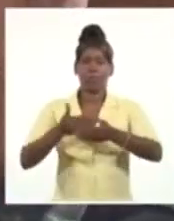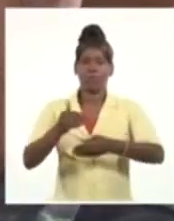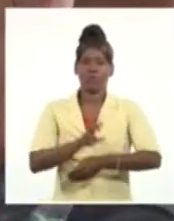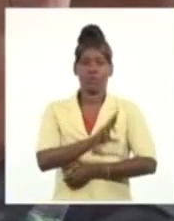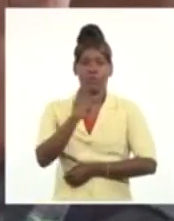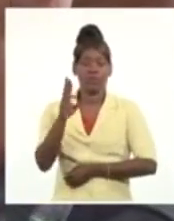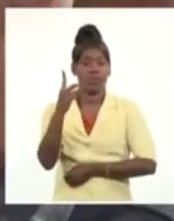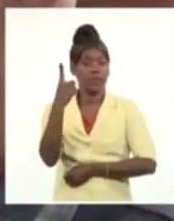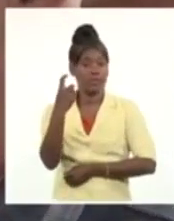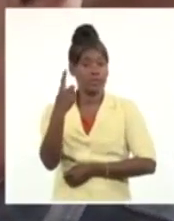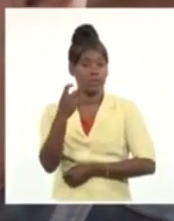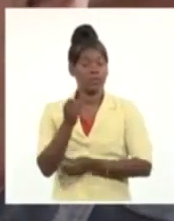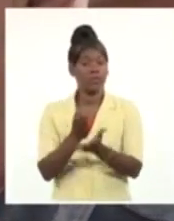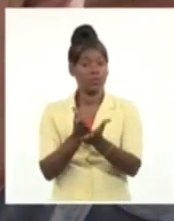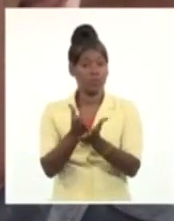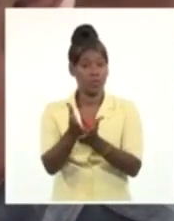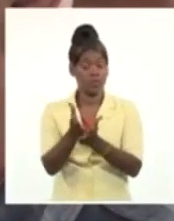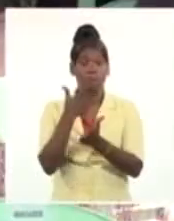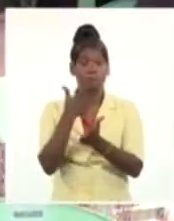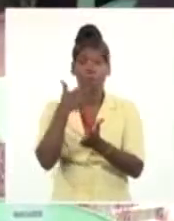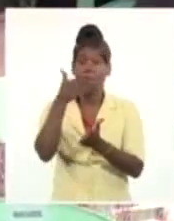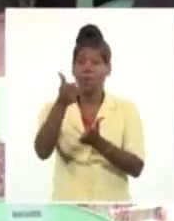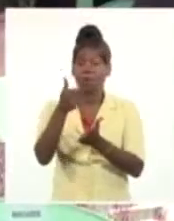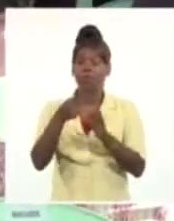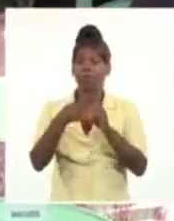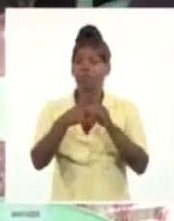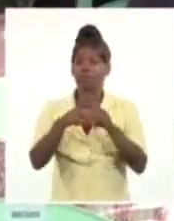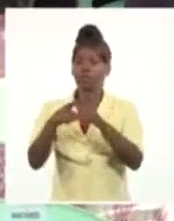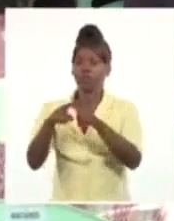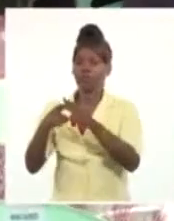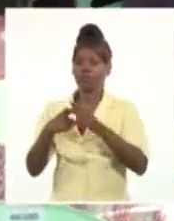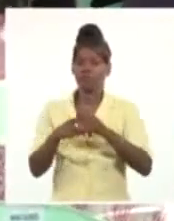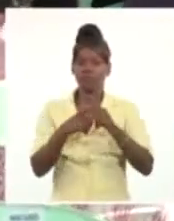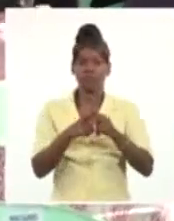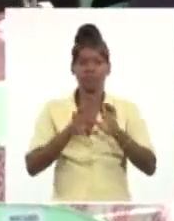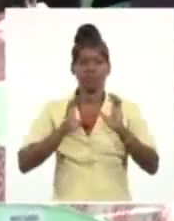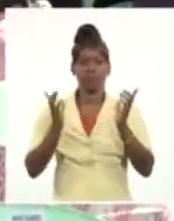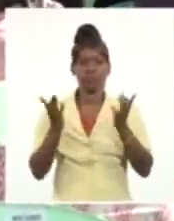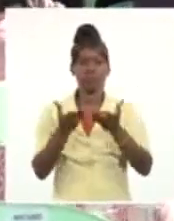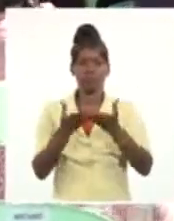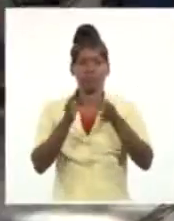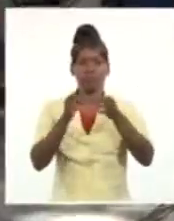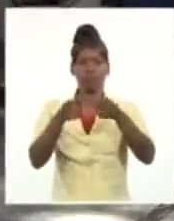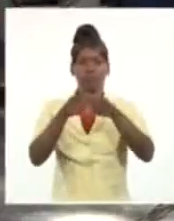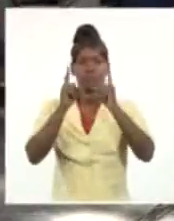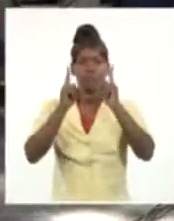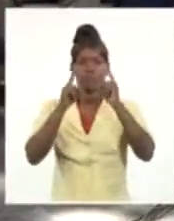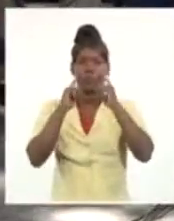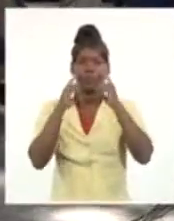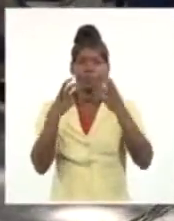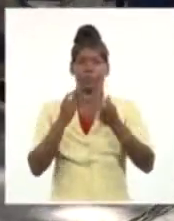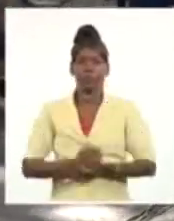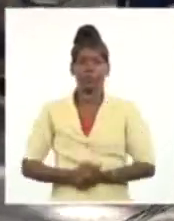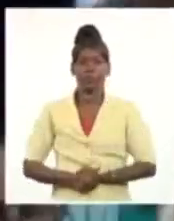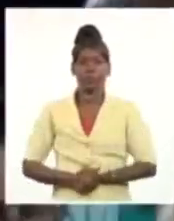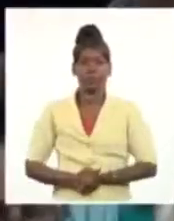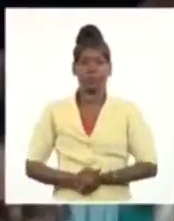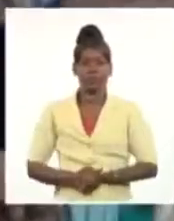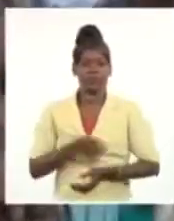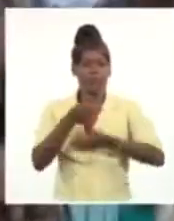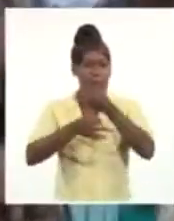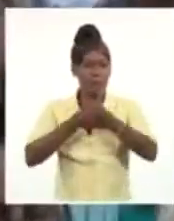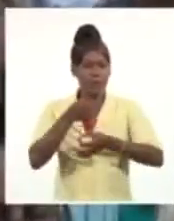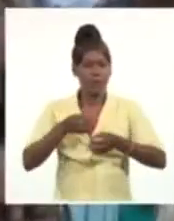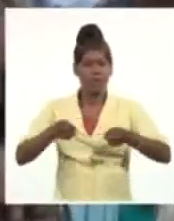necesidad de ampliar y perfeccionar la rendición de cuentas de los diputados y dirigentes a todos los niveles. Problemas como la